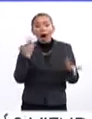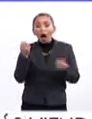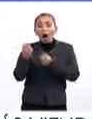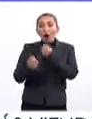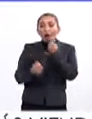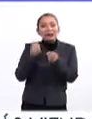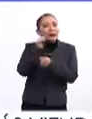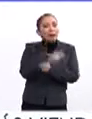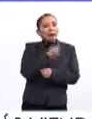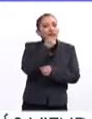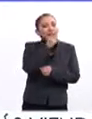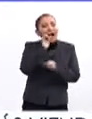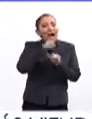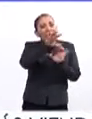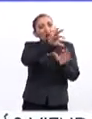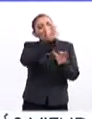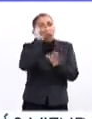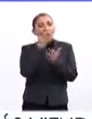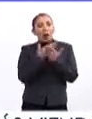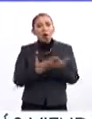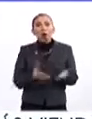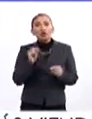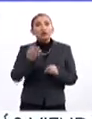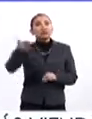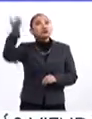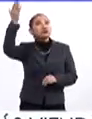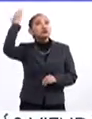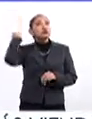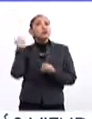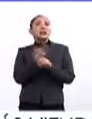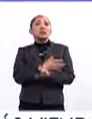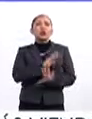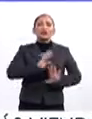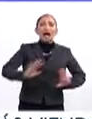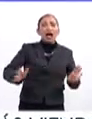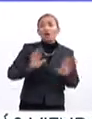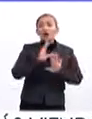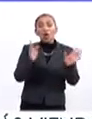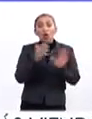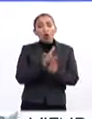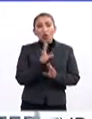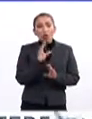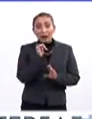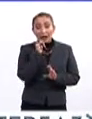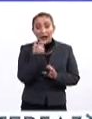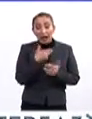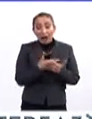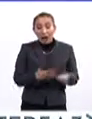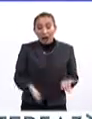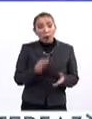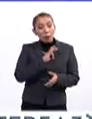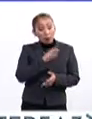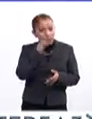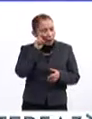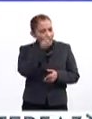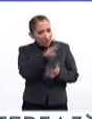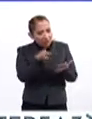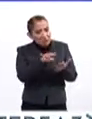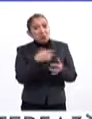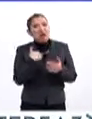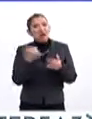siempre nos dicen algo ahora, no es algo que dijeron, etcétera, y ya pasó y para entenderlo necesitamos